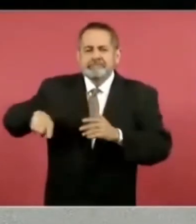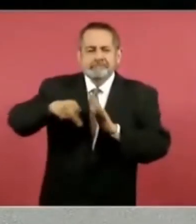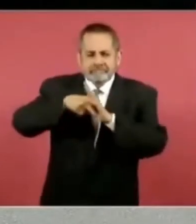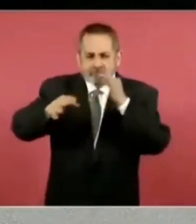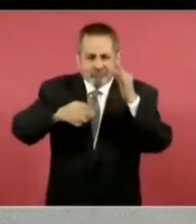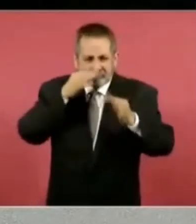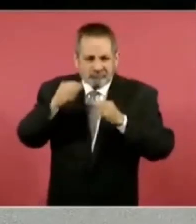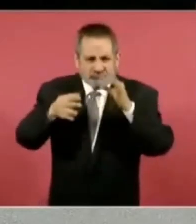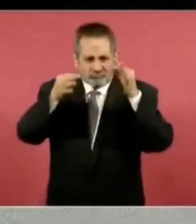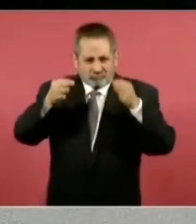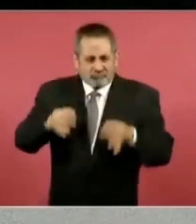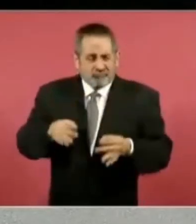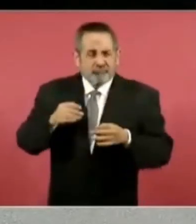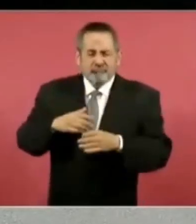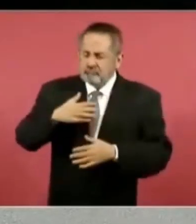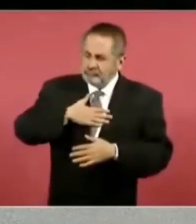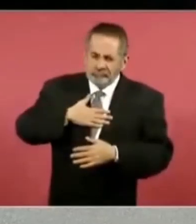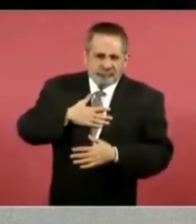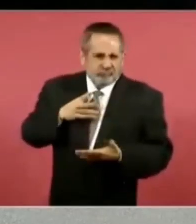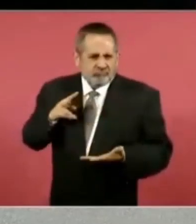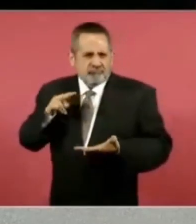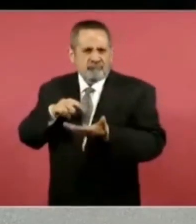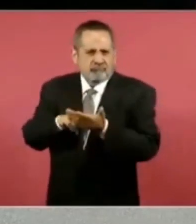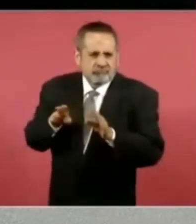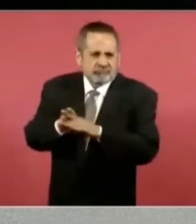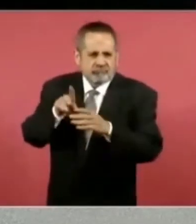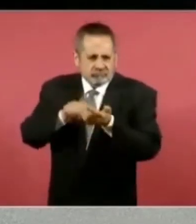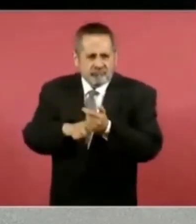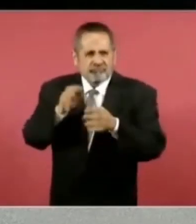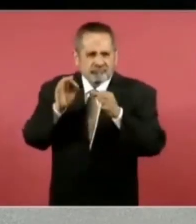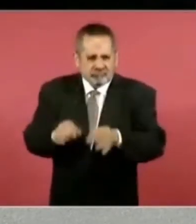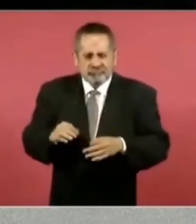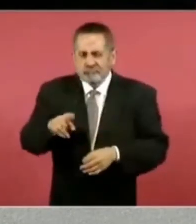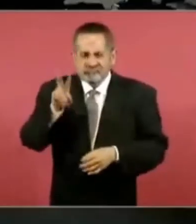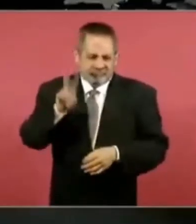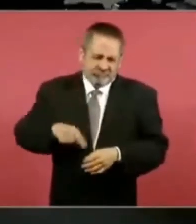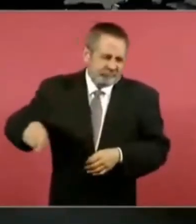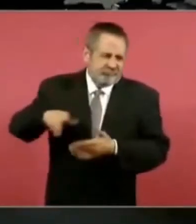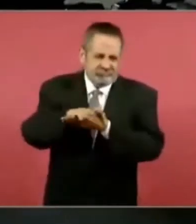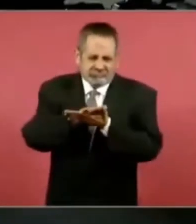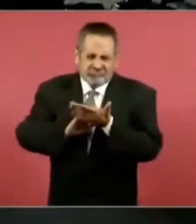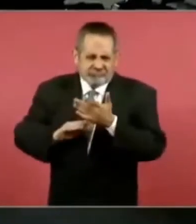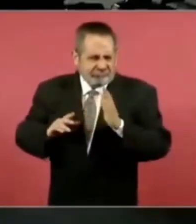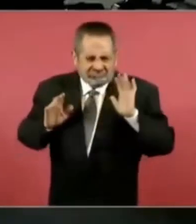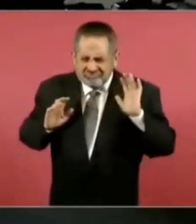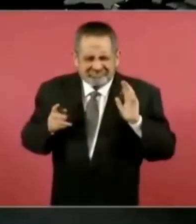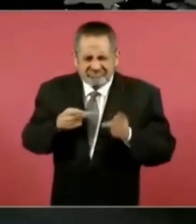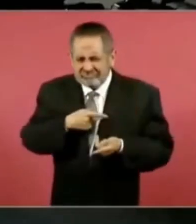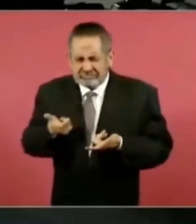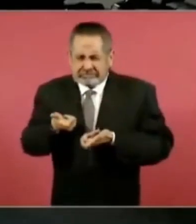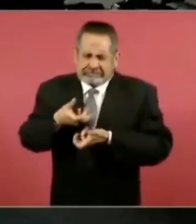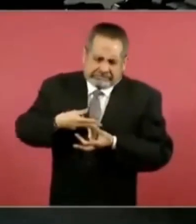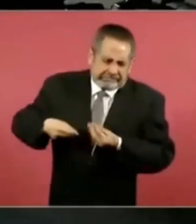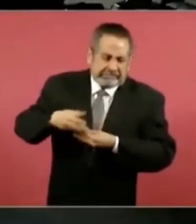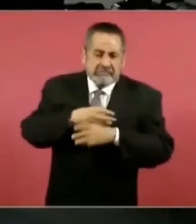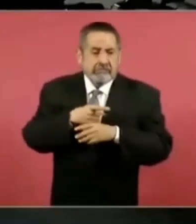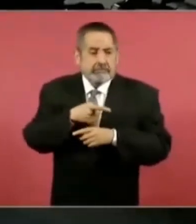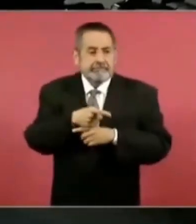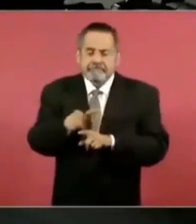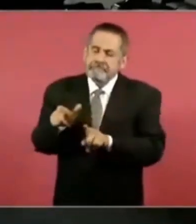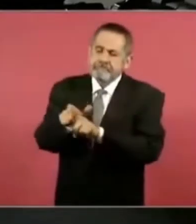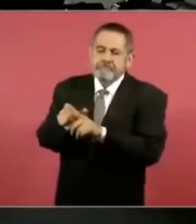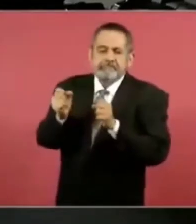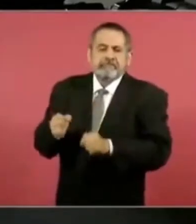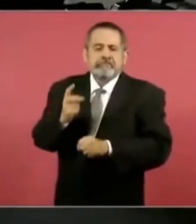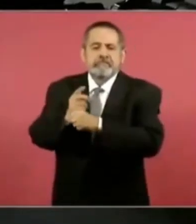reporteros, estamos en una situación de precariedad a tal punto que se ha tenido que dar seguridad social en un